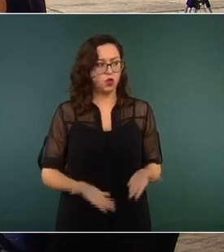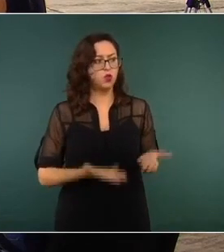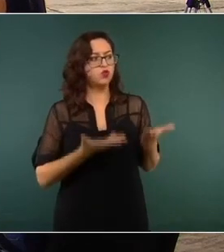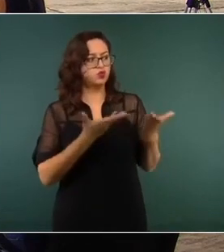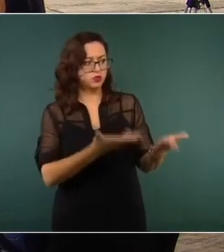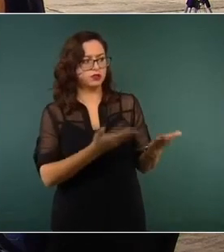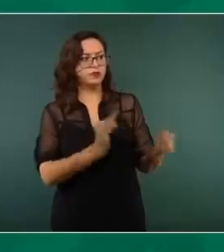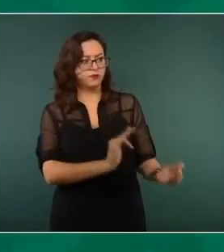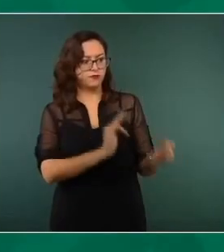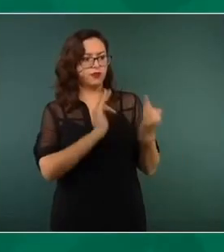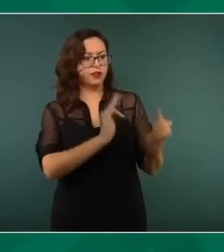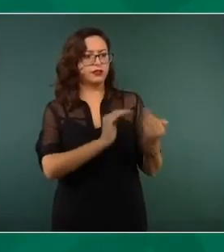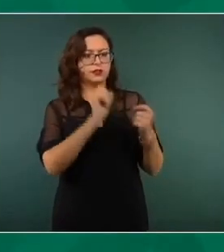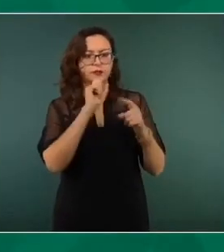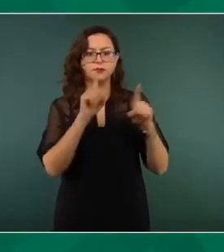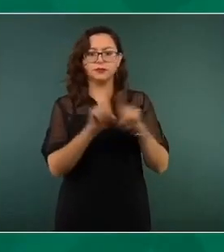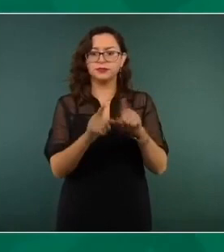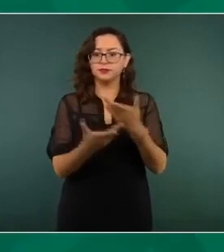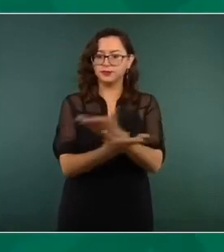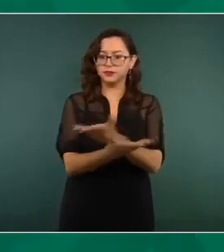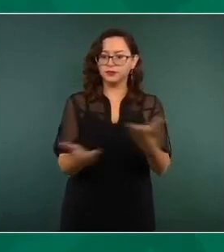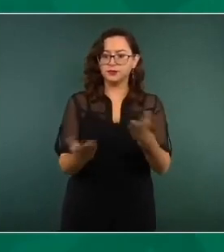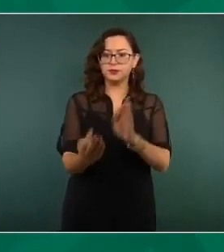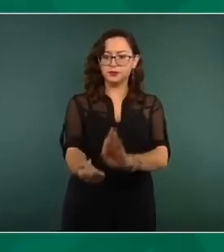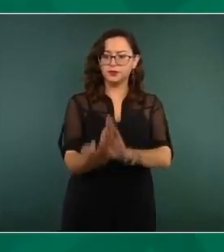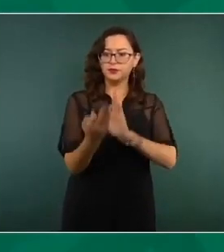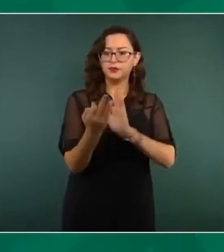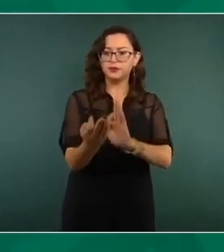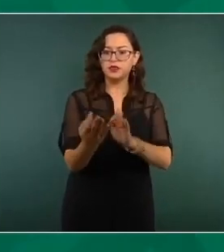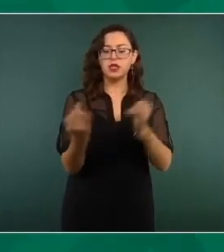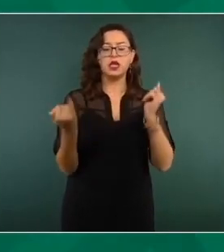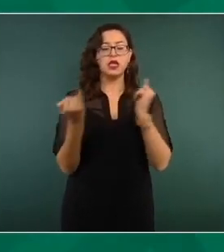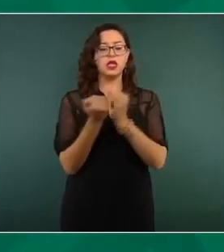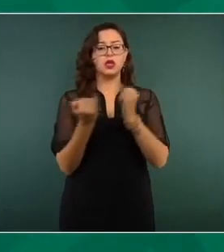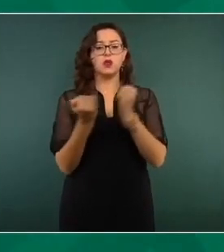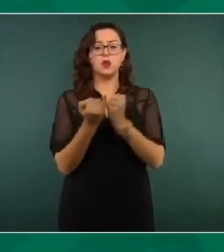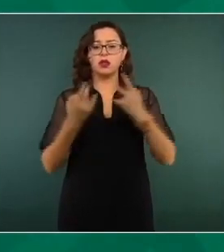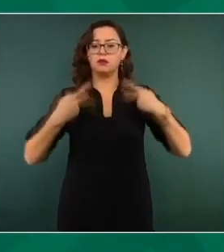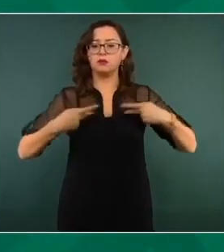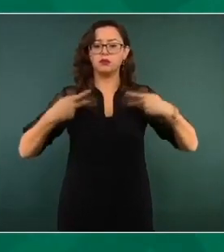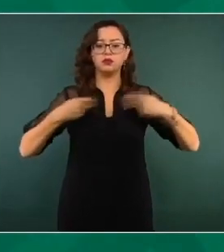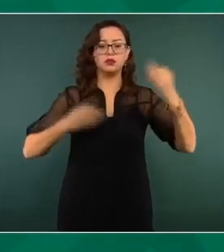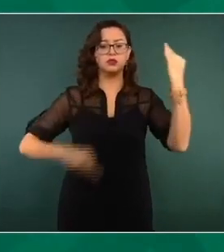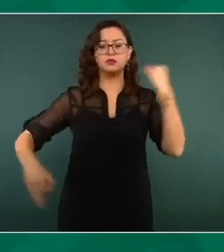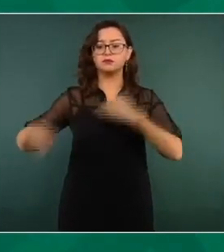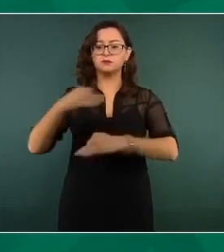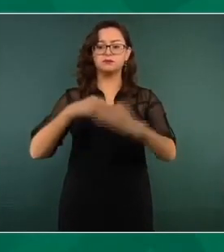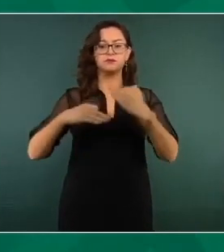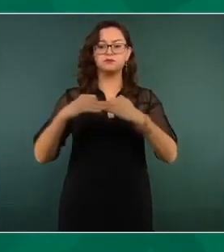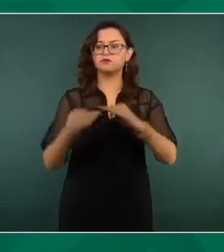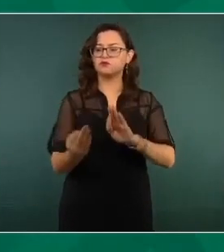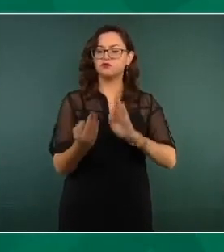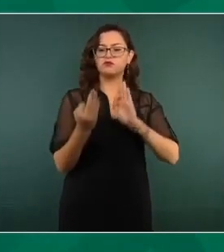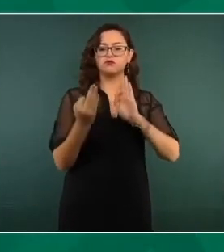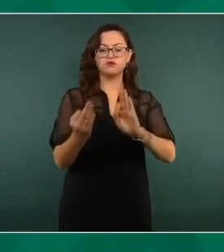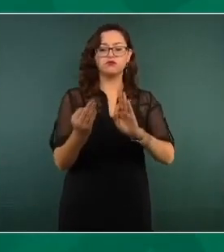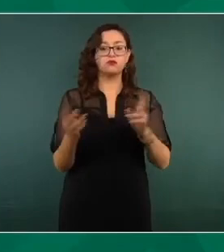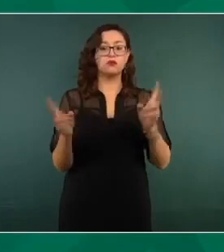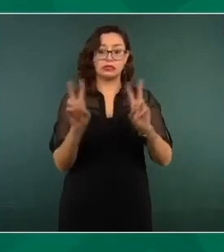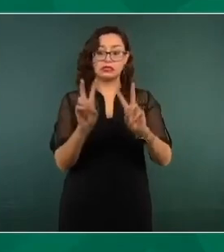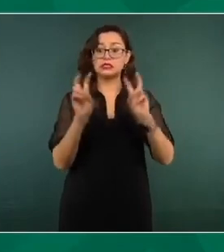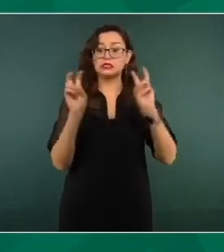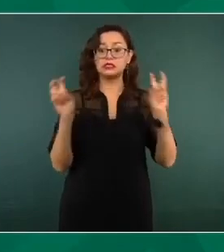de comunicación y de frente a todas las personas un tema, si me lo permite, señor presidente, que para mí